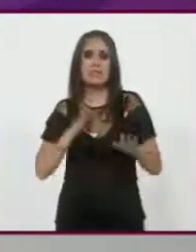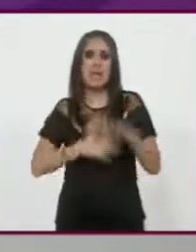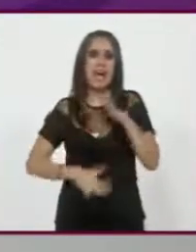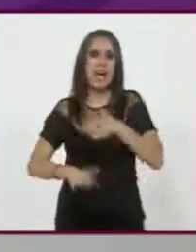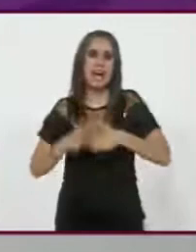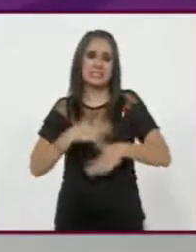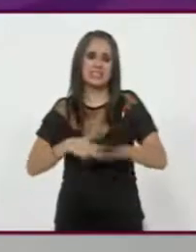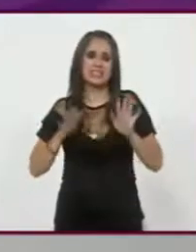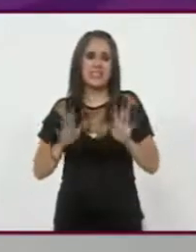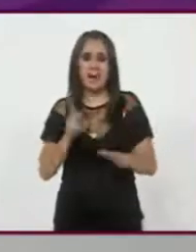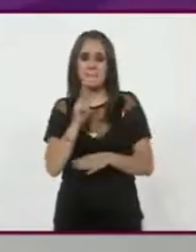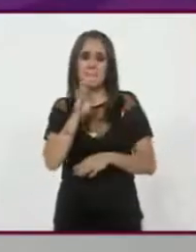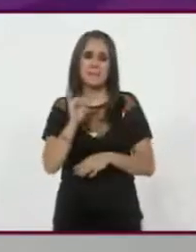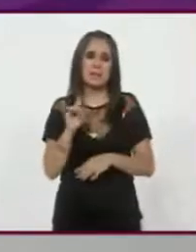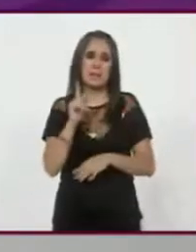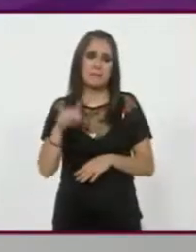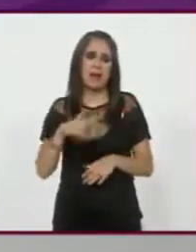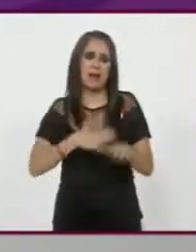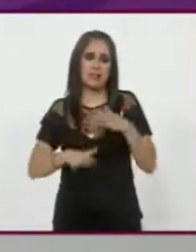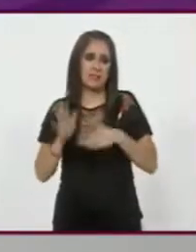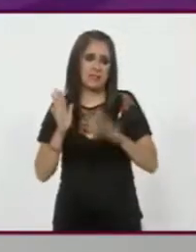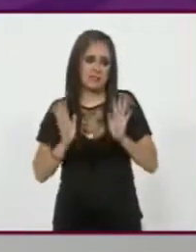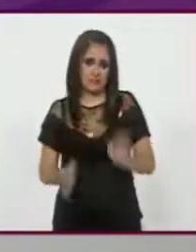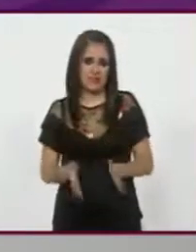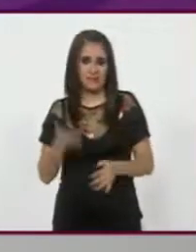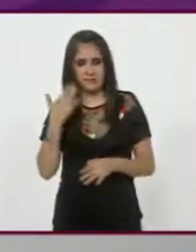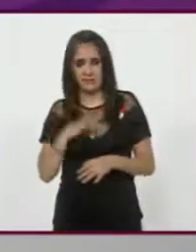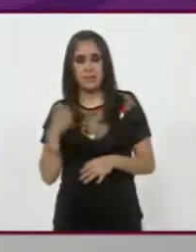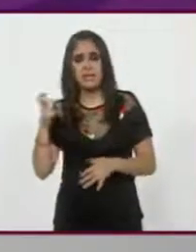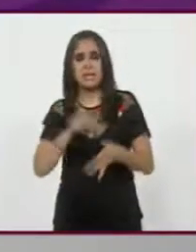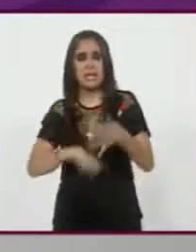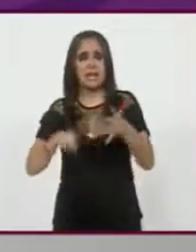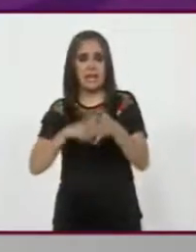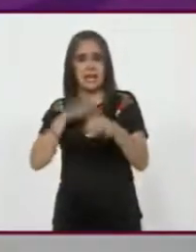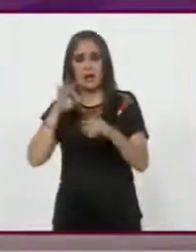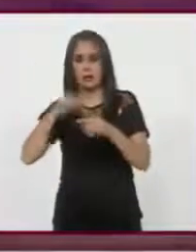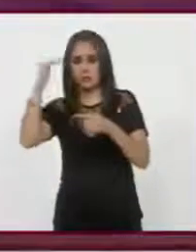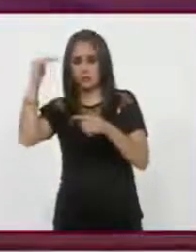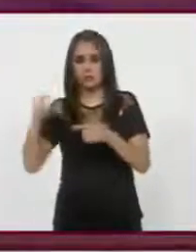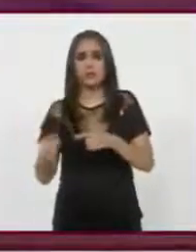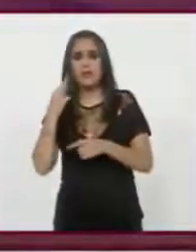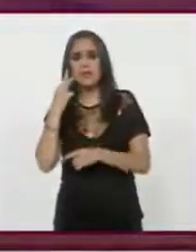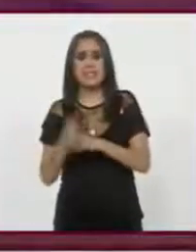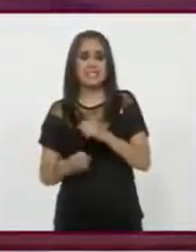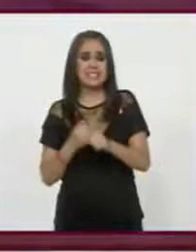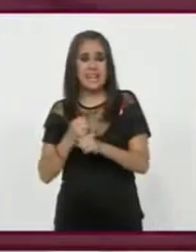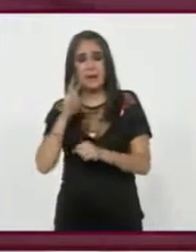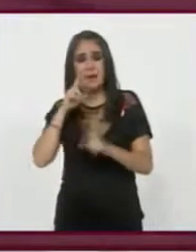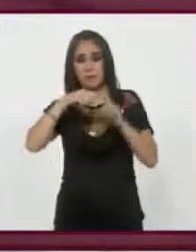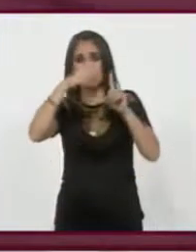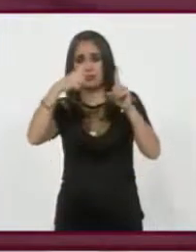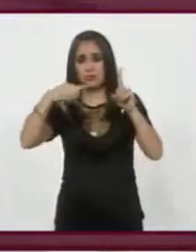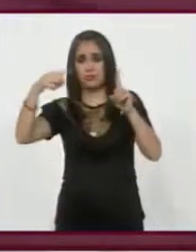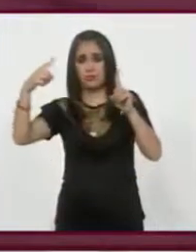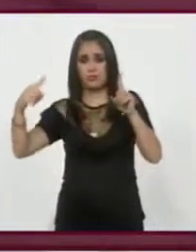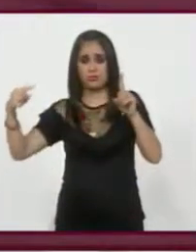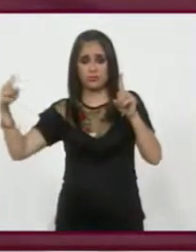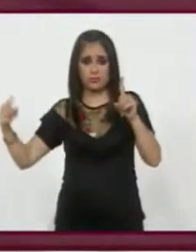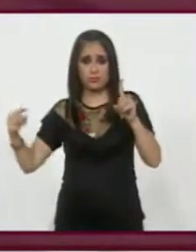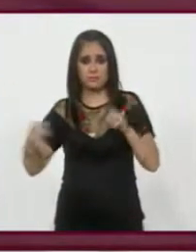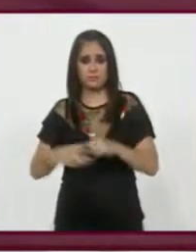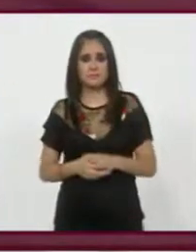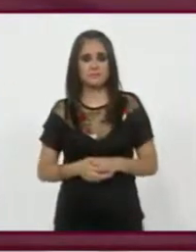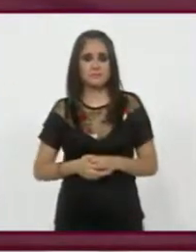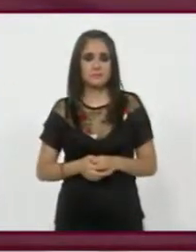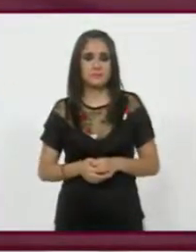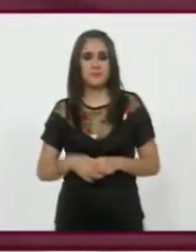De Pantri, clarísimo. pero digamos, este es en cada elección. Ustedes en un periodo de tres años, ve la variable cuando supo quiénes eran los candidatos.